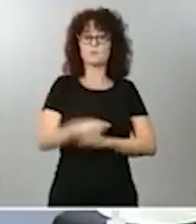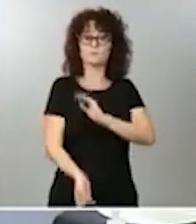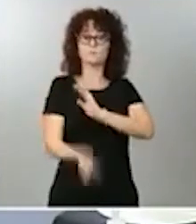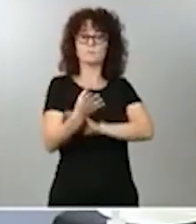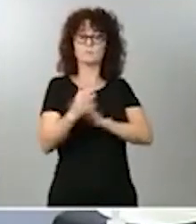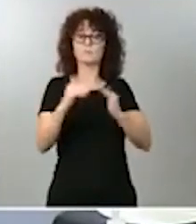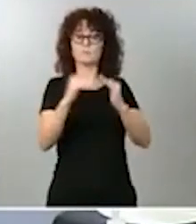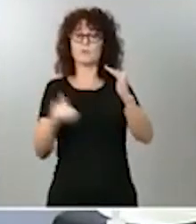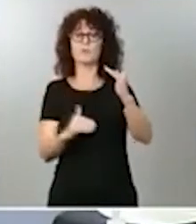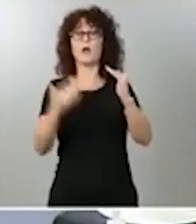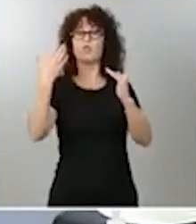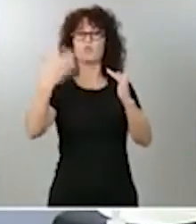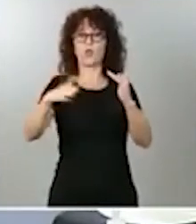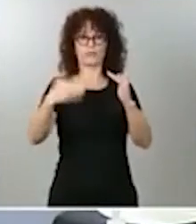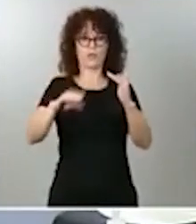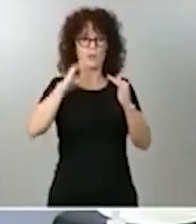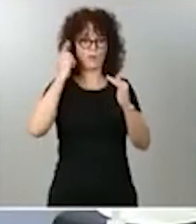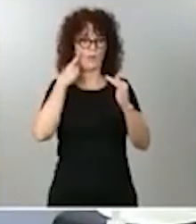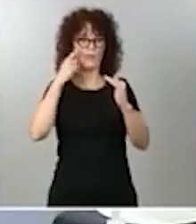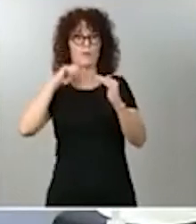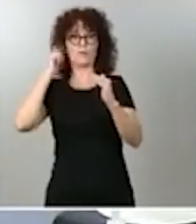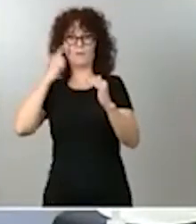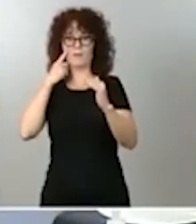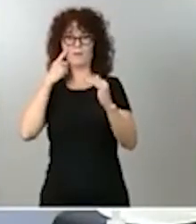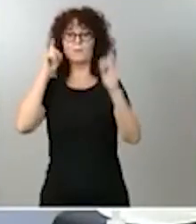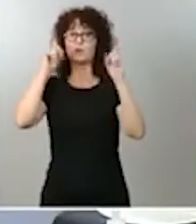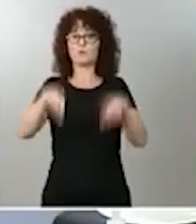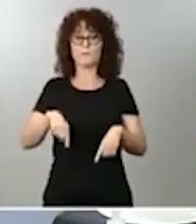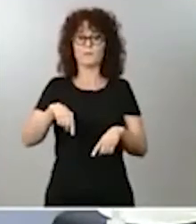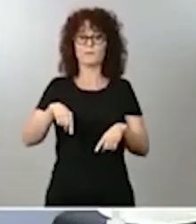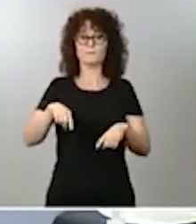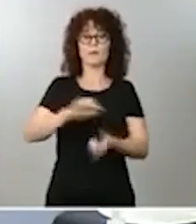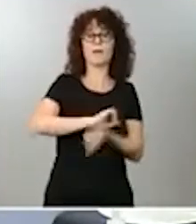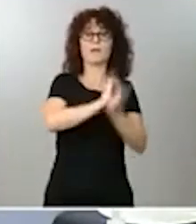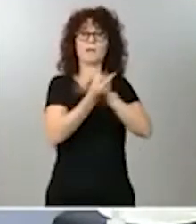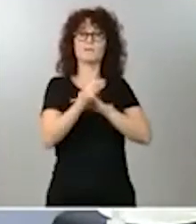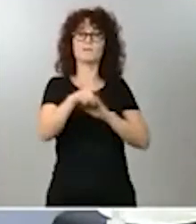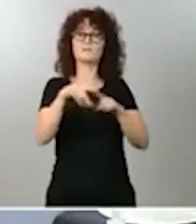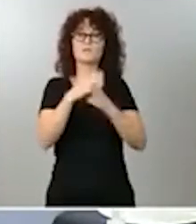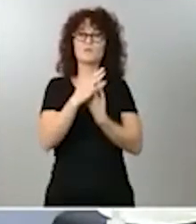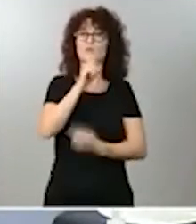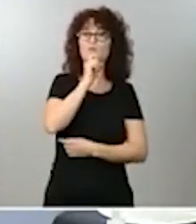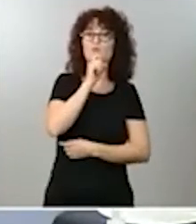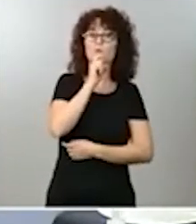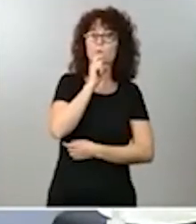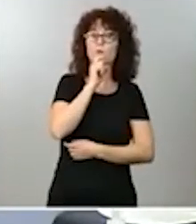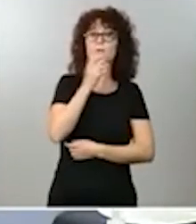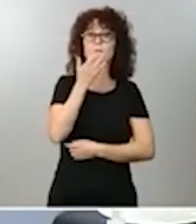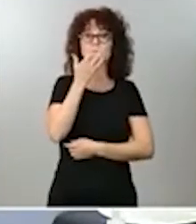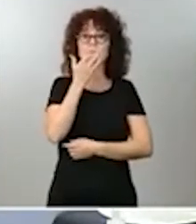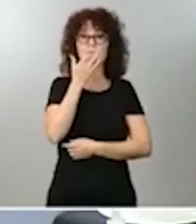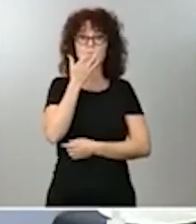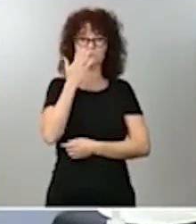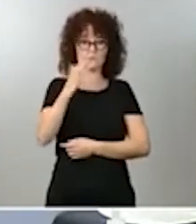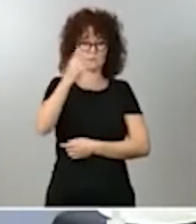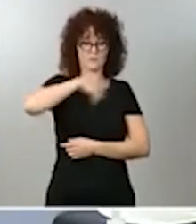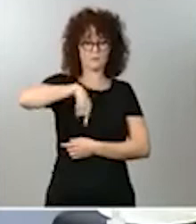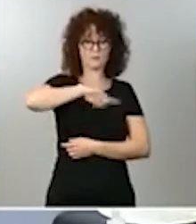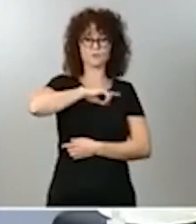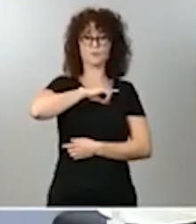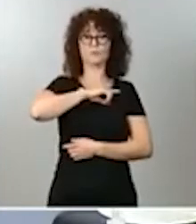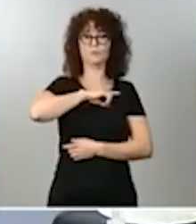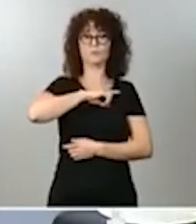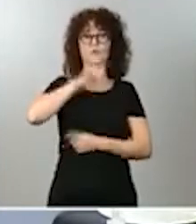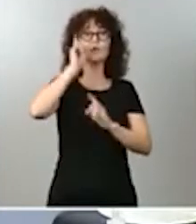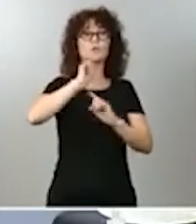y después las formas de revertirlos. Lo digo porque si no nos hacemos conscientes de lo importante del proceso, nunca vamos a llegar